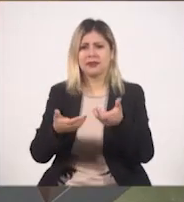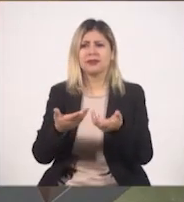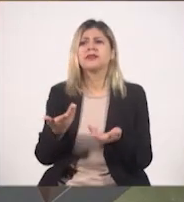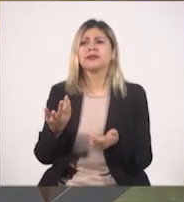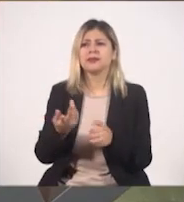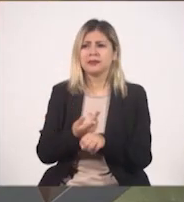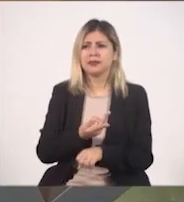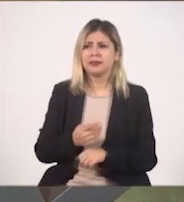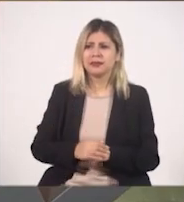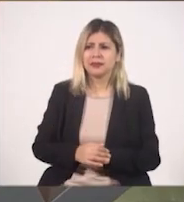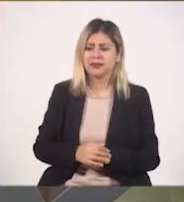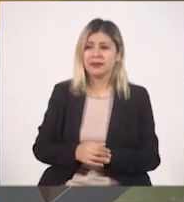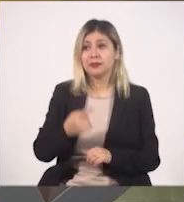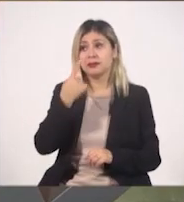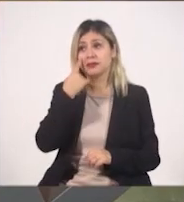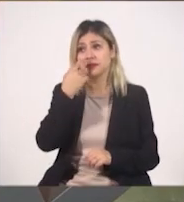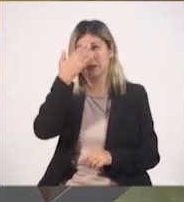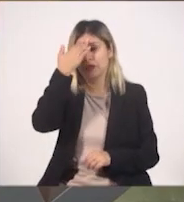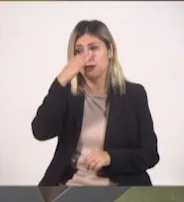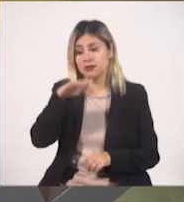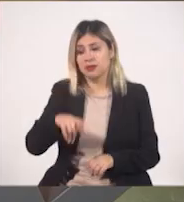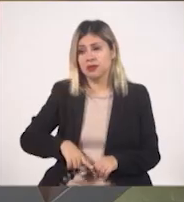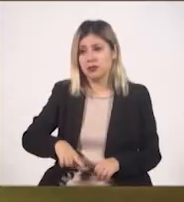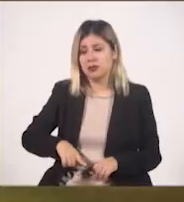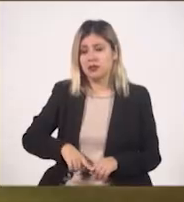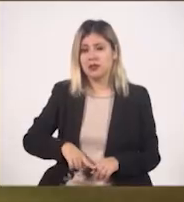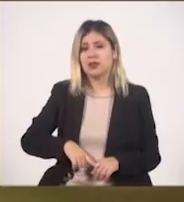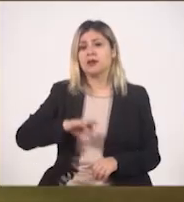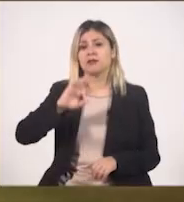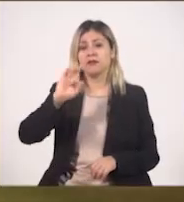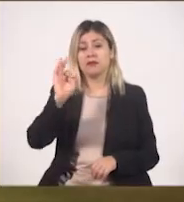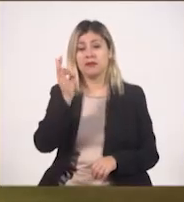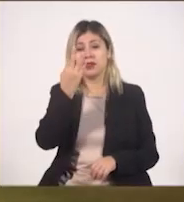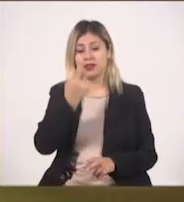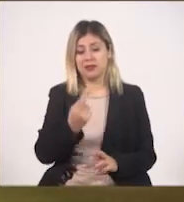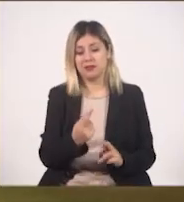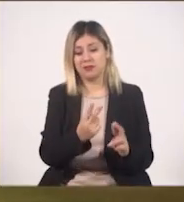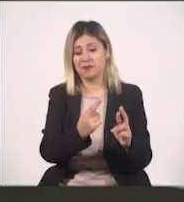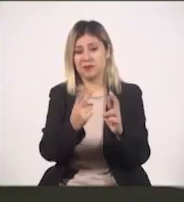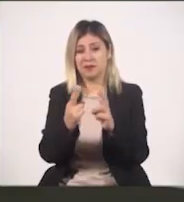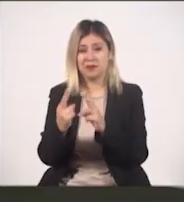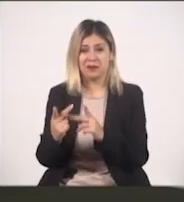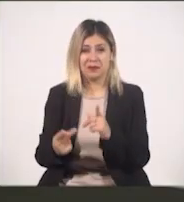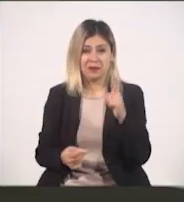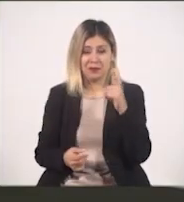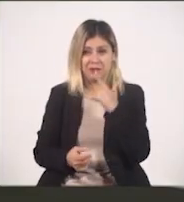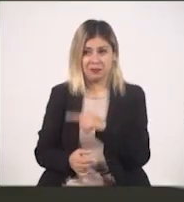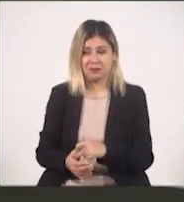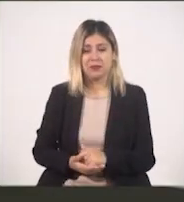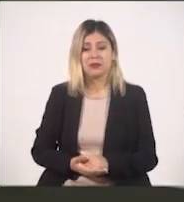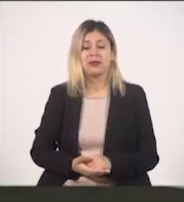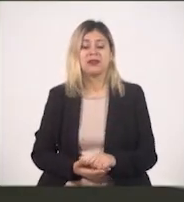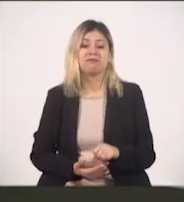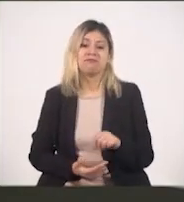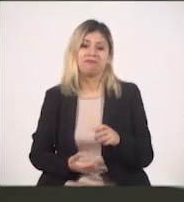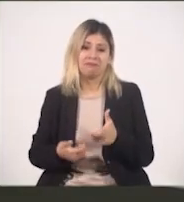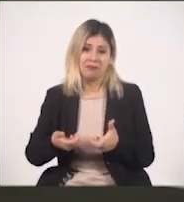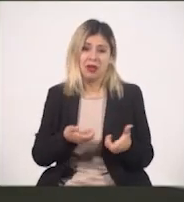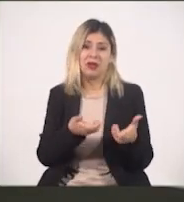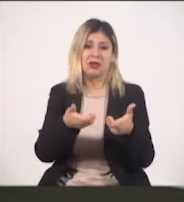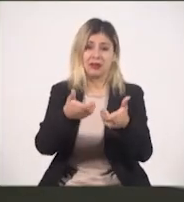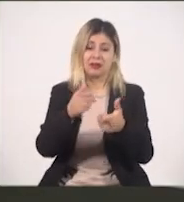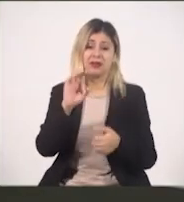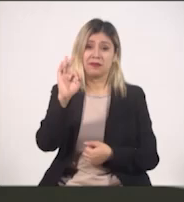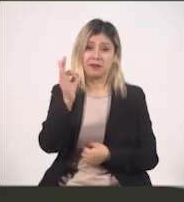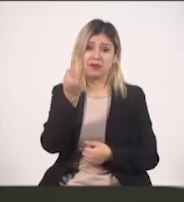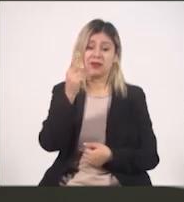¿Cómo está en condiciones? Porque ya ve que el gobernador dice que los tramos federales ahorita están muy tristes. Pues el tema de la carretera, la federal 80,